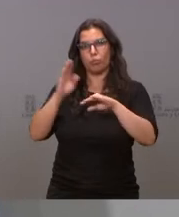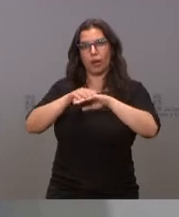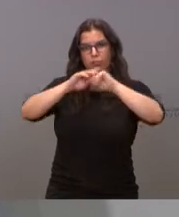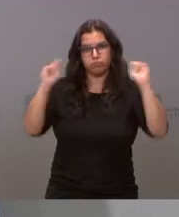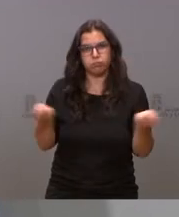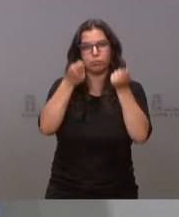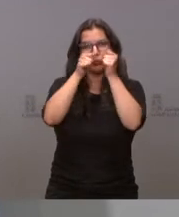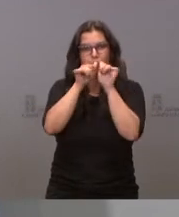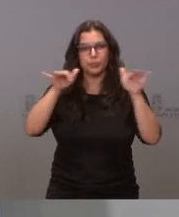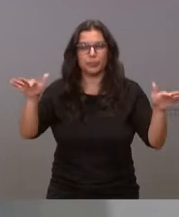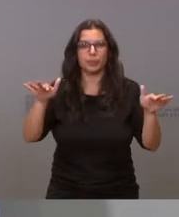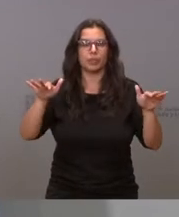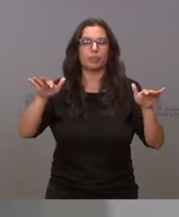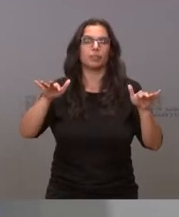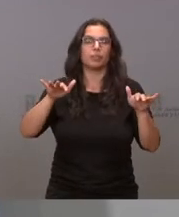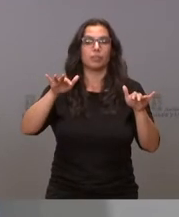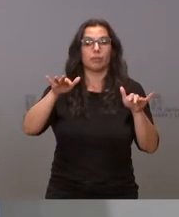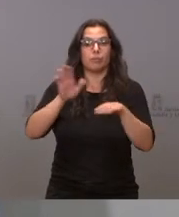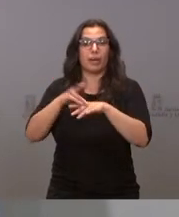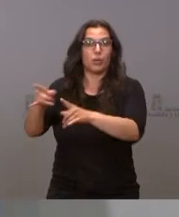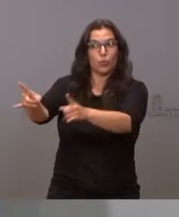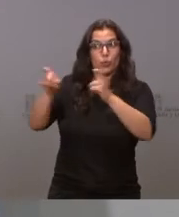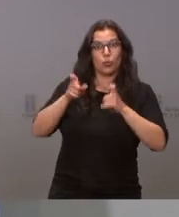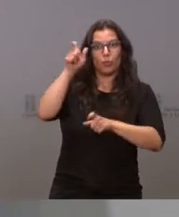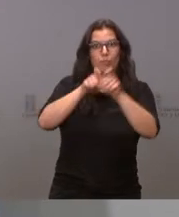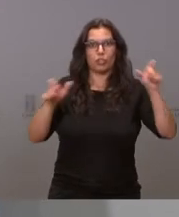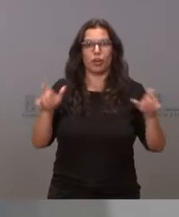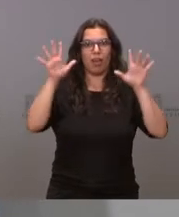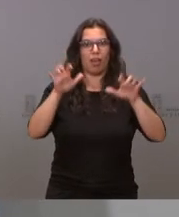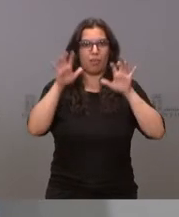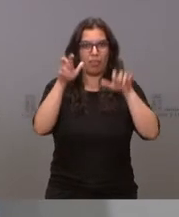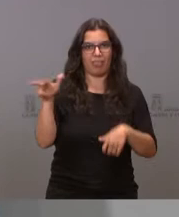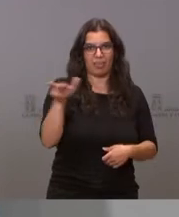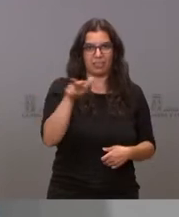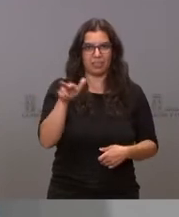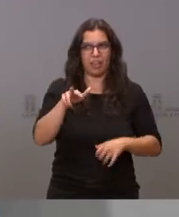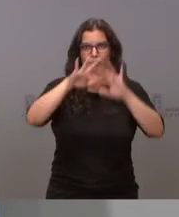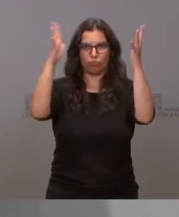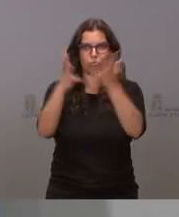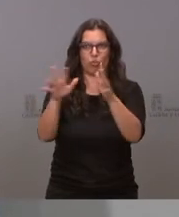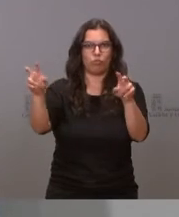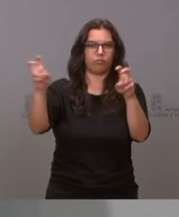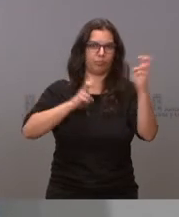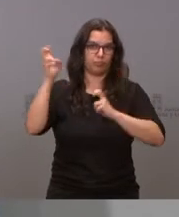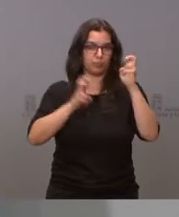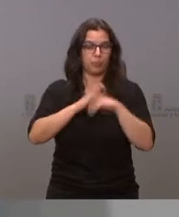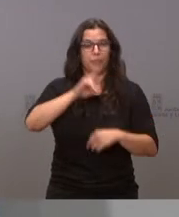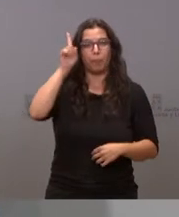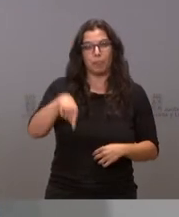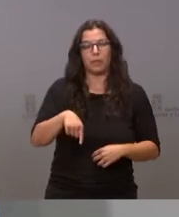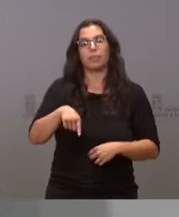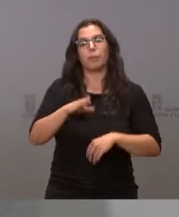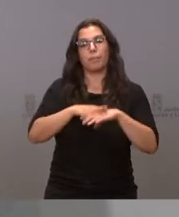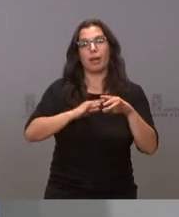de la comunidad como destino para aprender español en todos los mercados internacionales. Asimismo, cuenta también para la producción de este